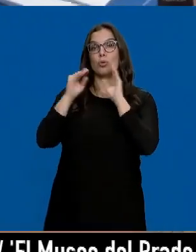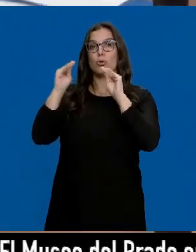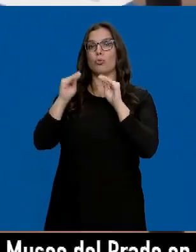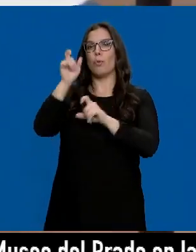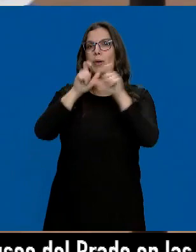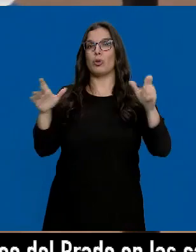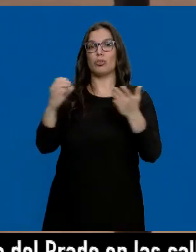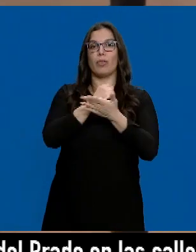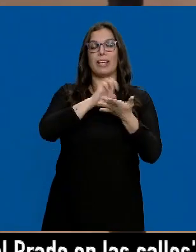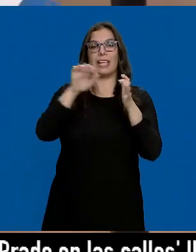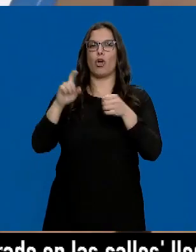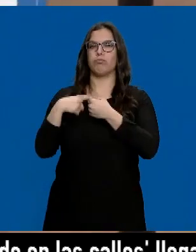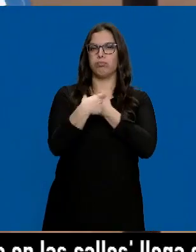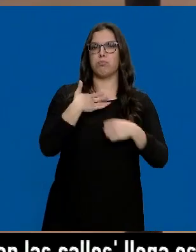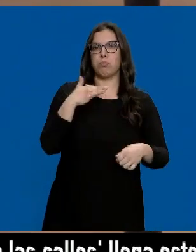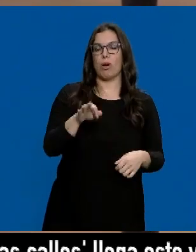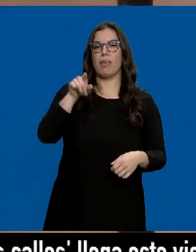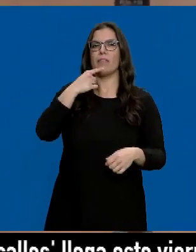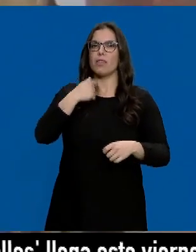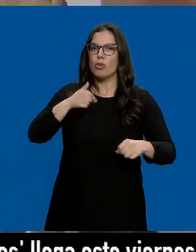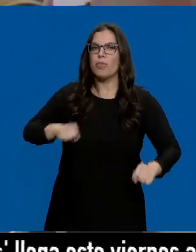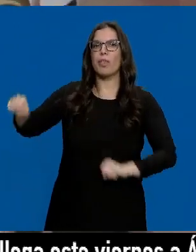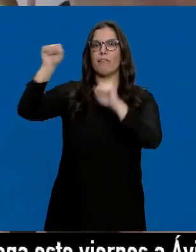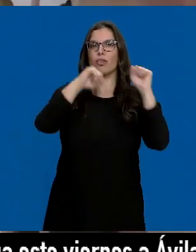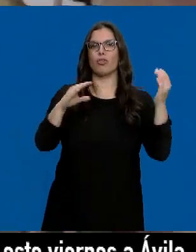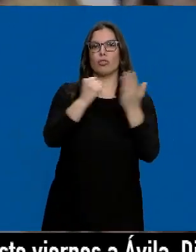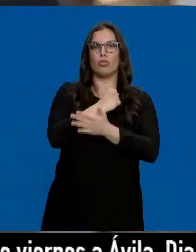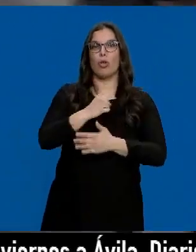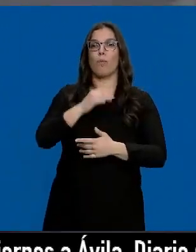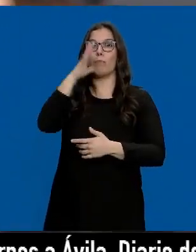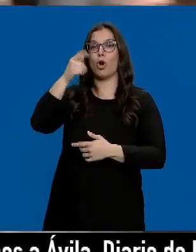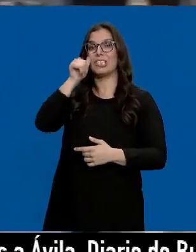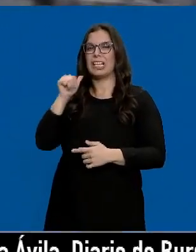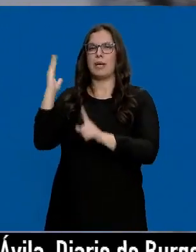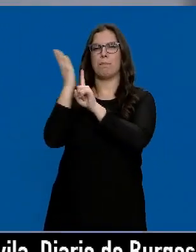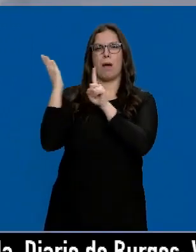personas de Castilla y León a las que asegura va a defender de los ataques de Pedro Sánchez.